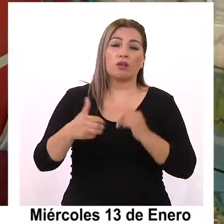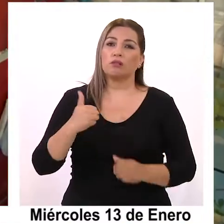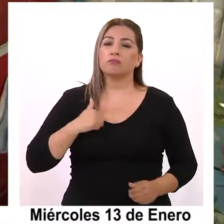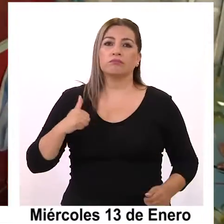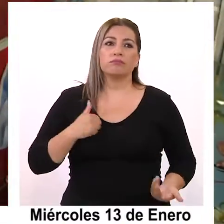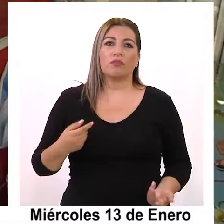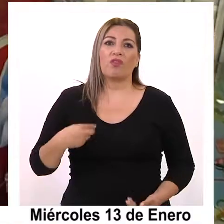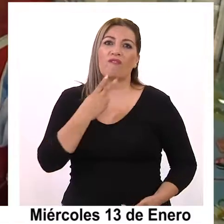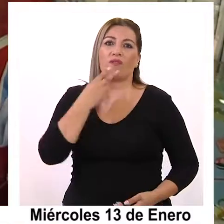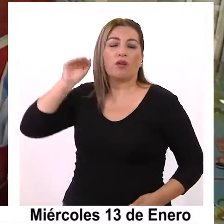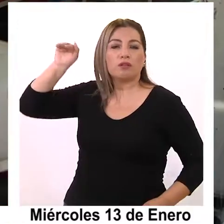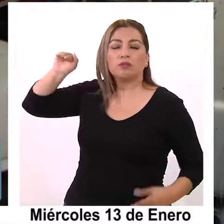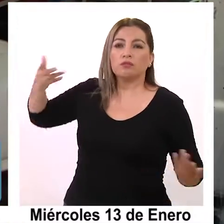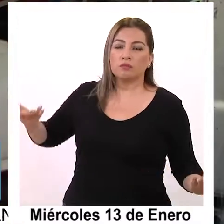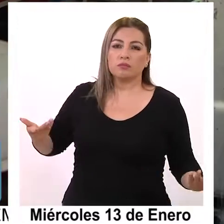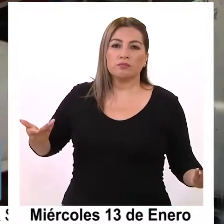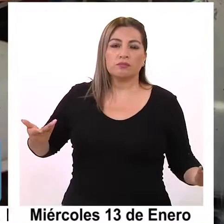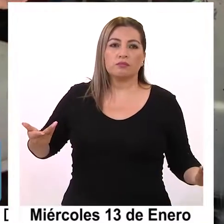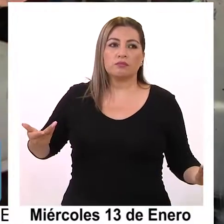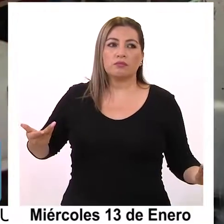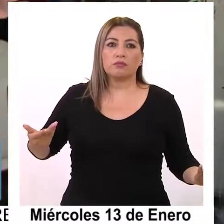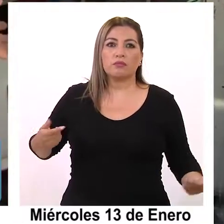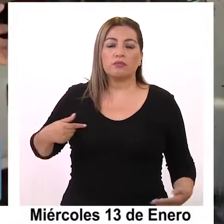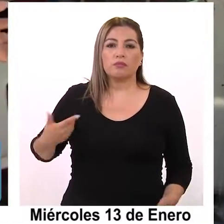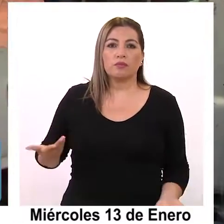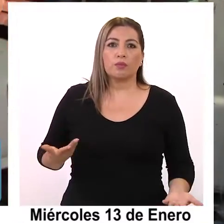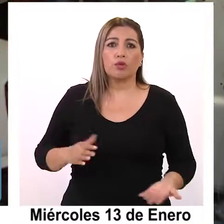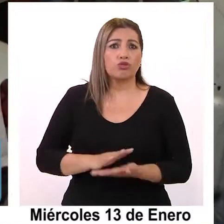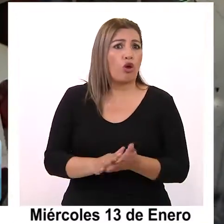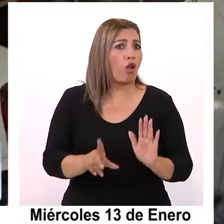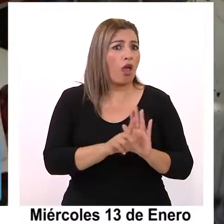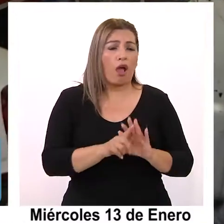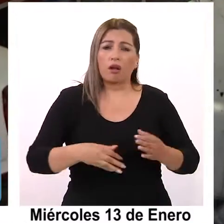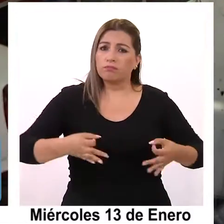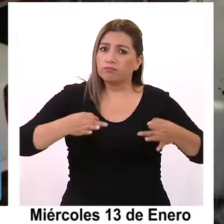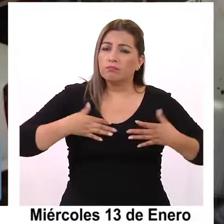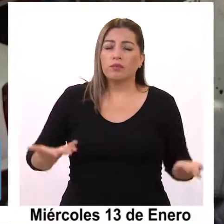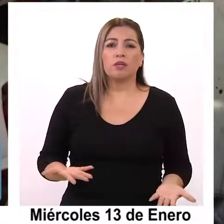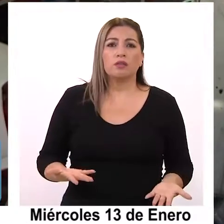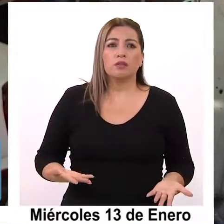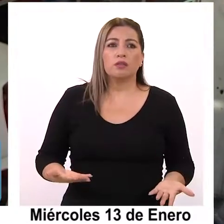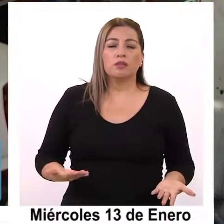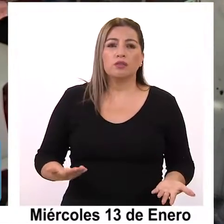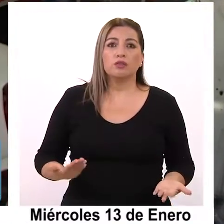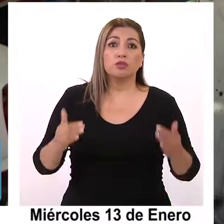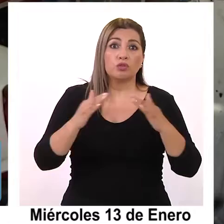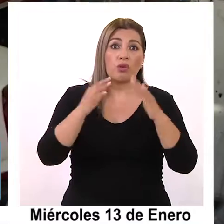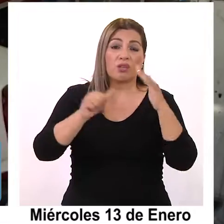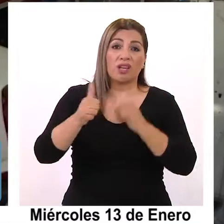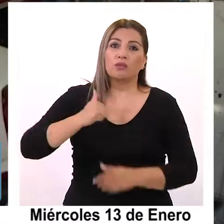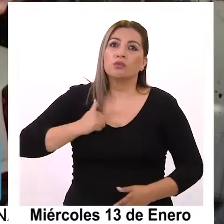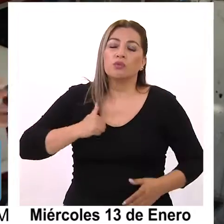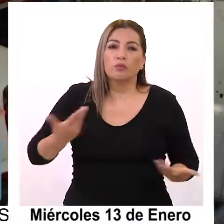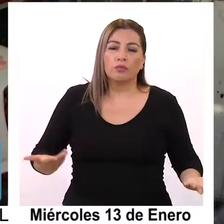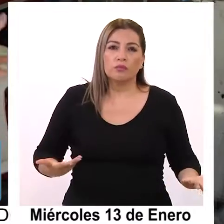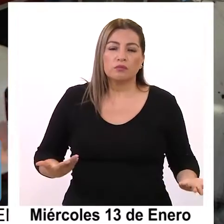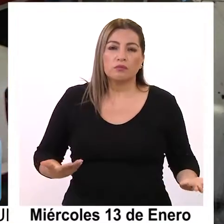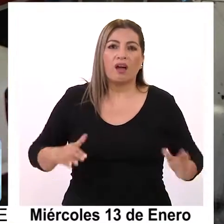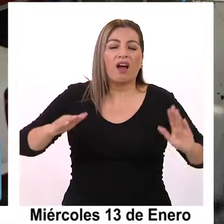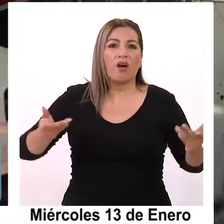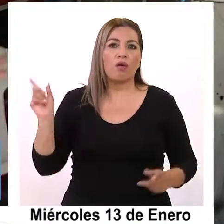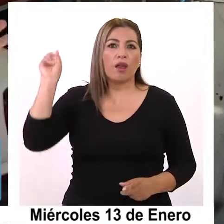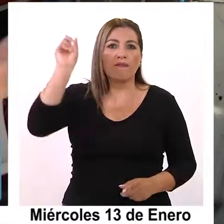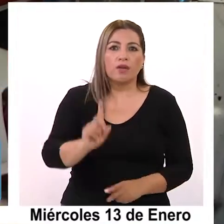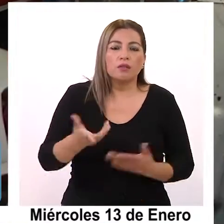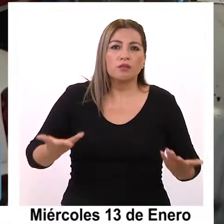todos mis pasos, vivo en Alto Hospicio, entonces para seguir mis pasos legales estoy guardándome en cuarentena y resulta que ahora